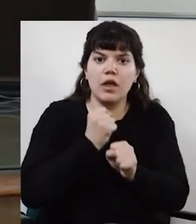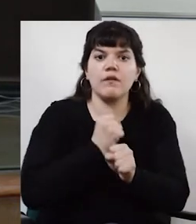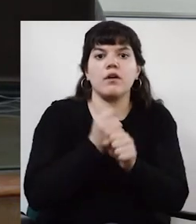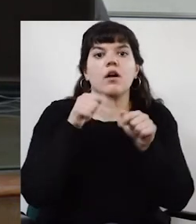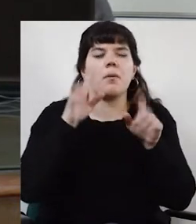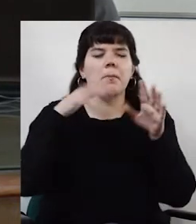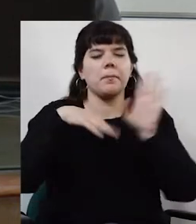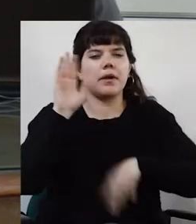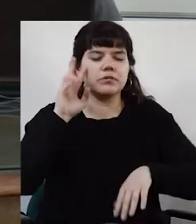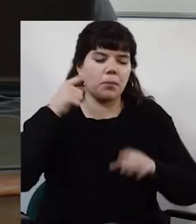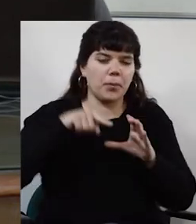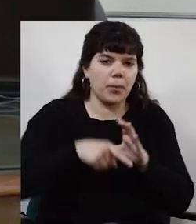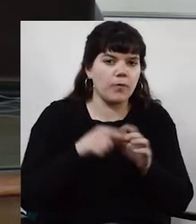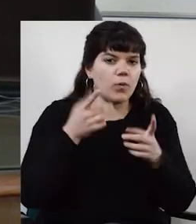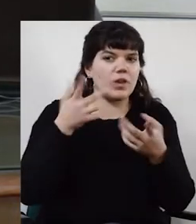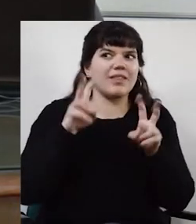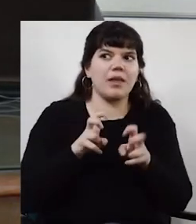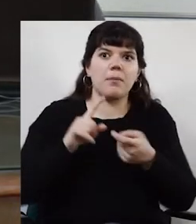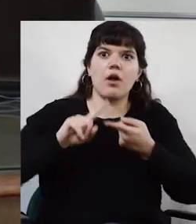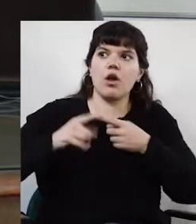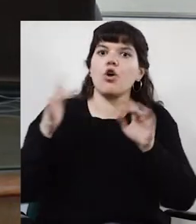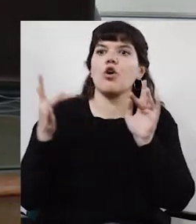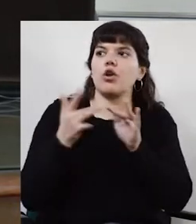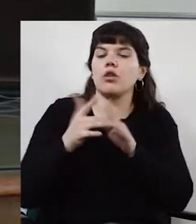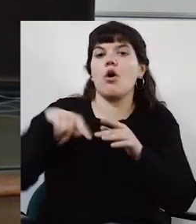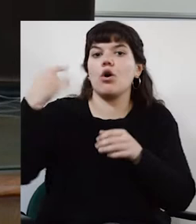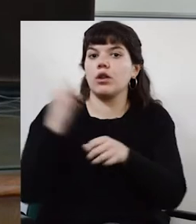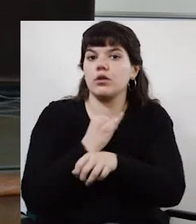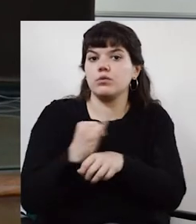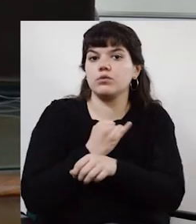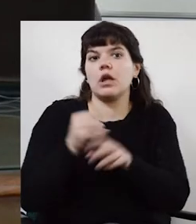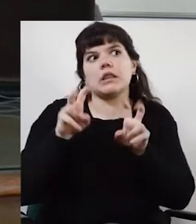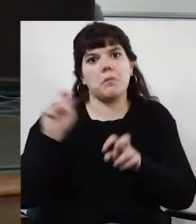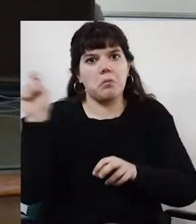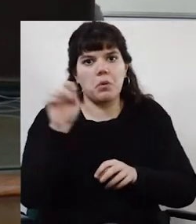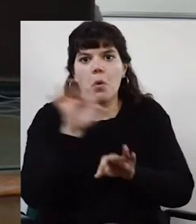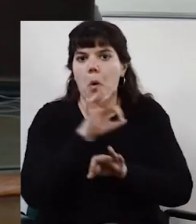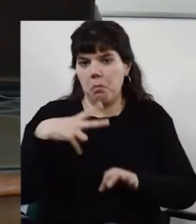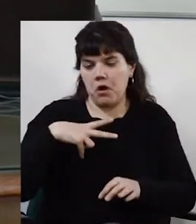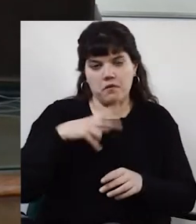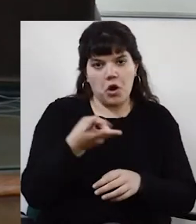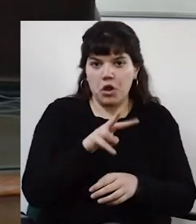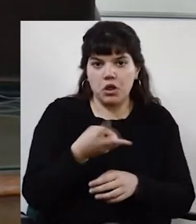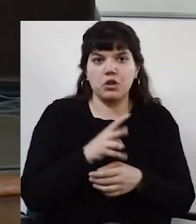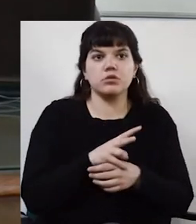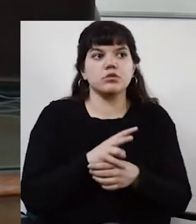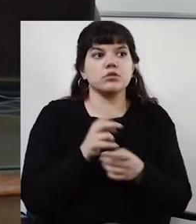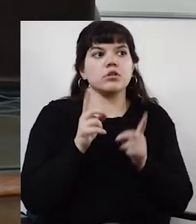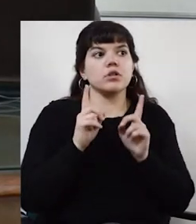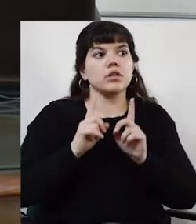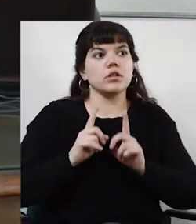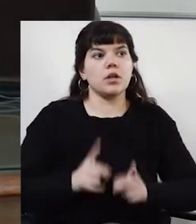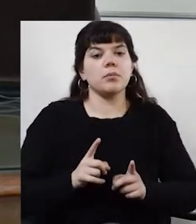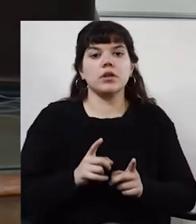profundizar los vínculos institucionales, ya sea a nivel público como privado, ¿sí? Ha